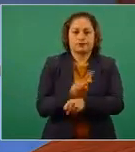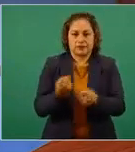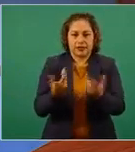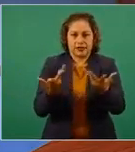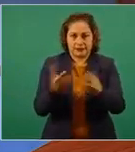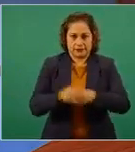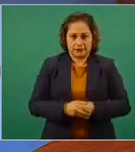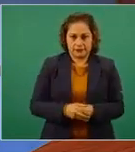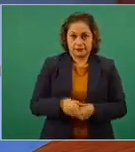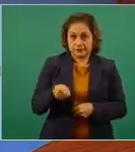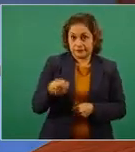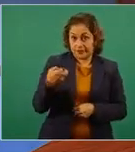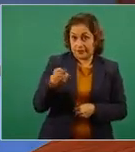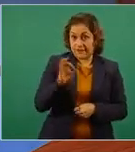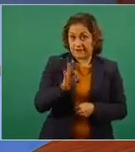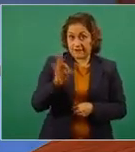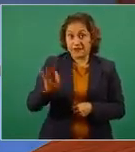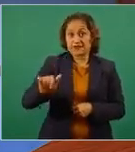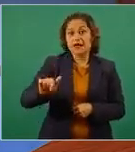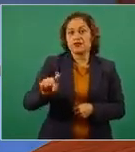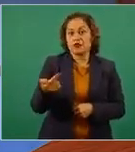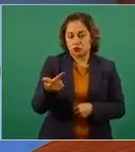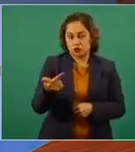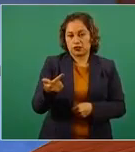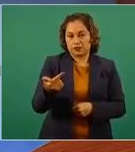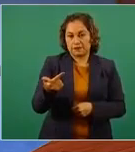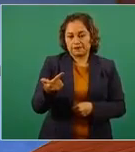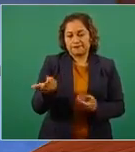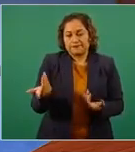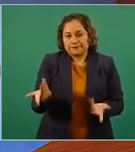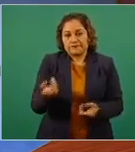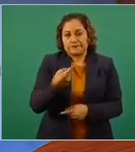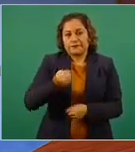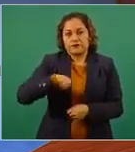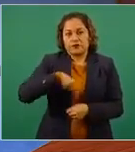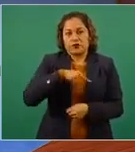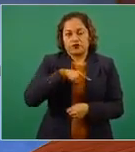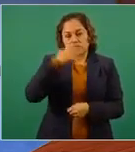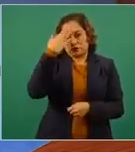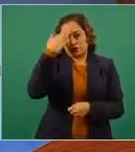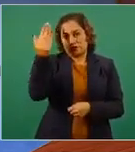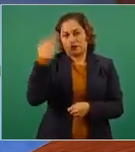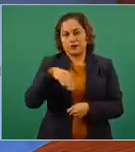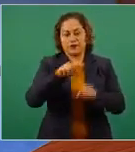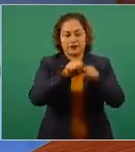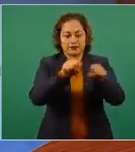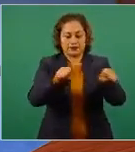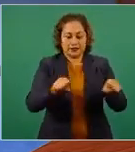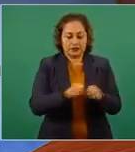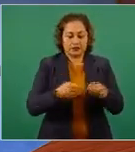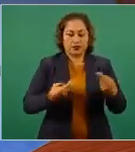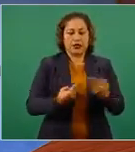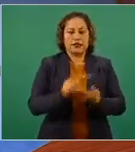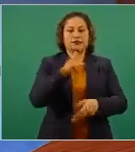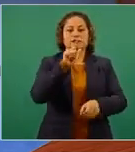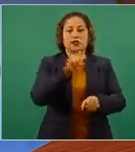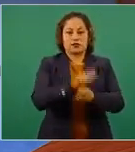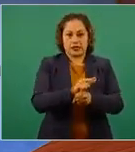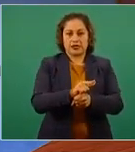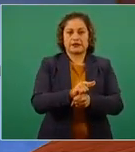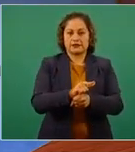12, atendiendo a las responsabilidades que tiene el Centro Nacional de Control de Energía, el SENACE,